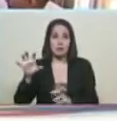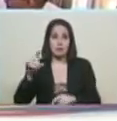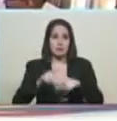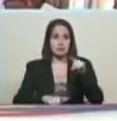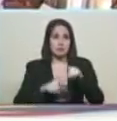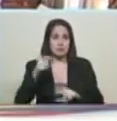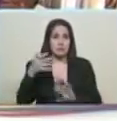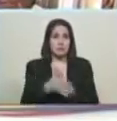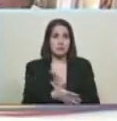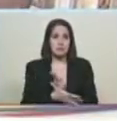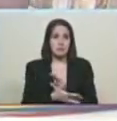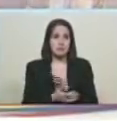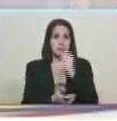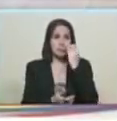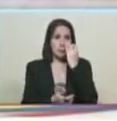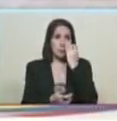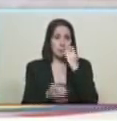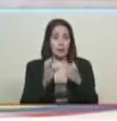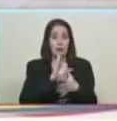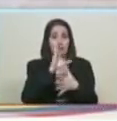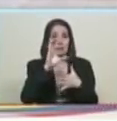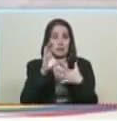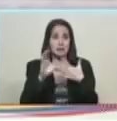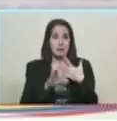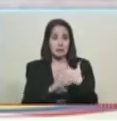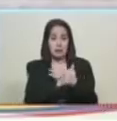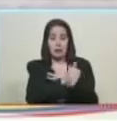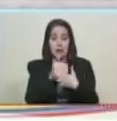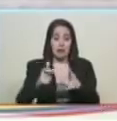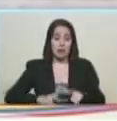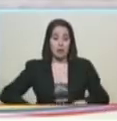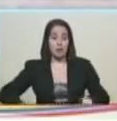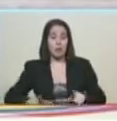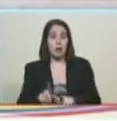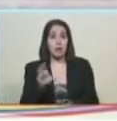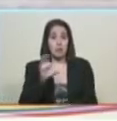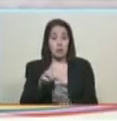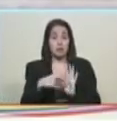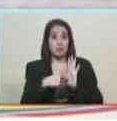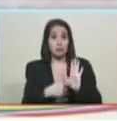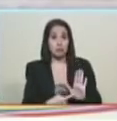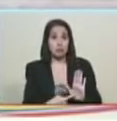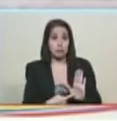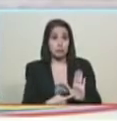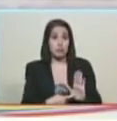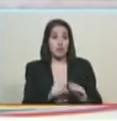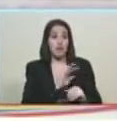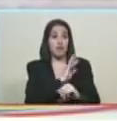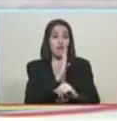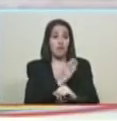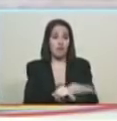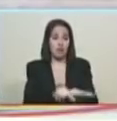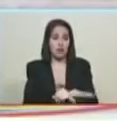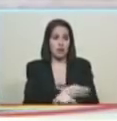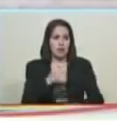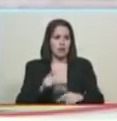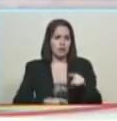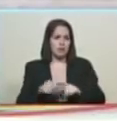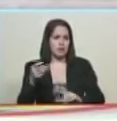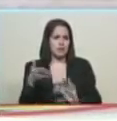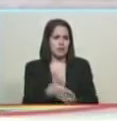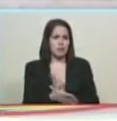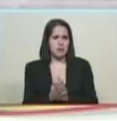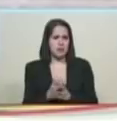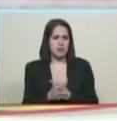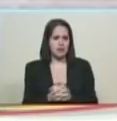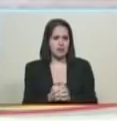y además que caracteriza cada región del país es algo que nosotros tenemos que resaltar con mucha fuerza tenemos que darle mucha fuerza a